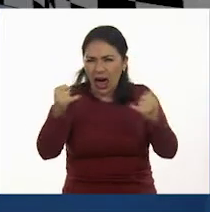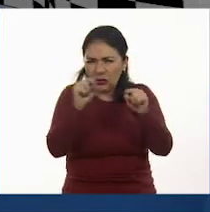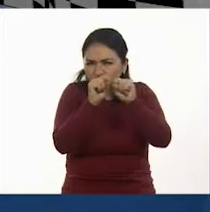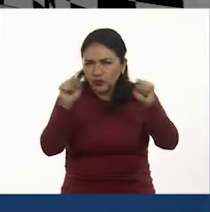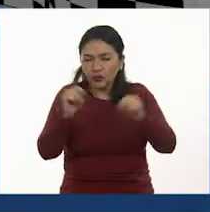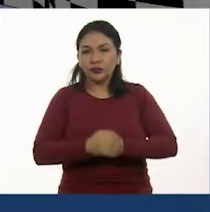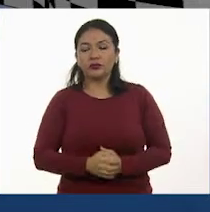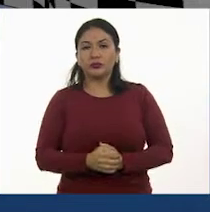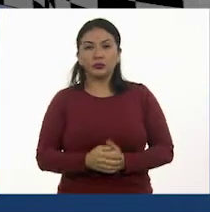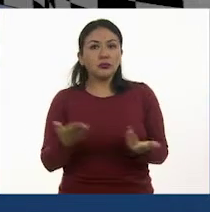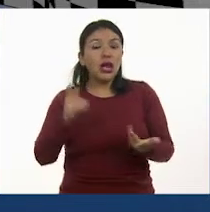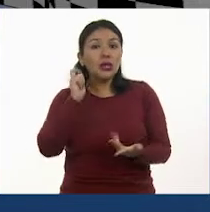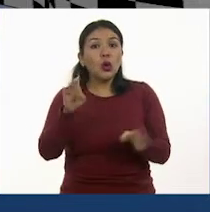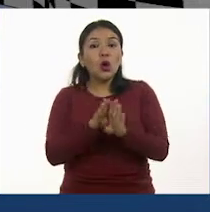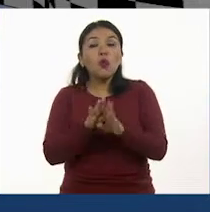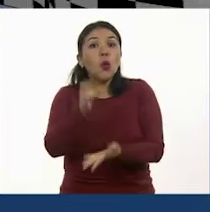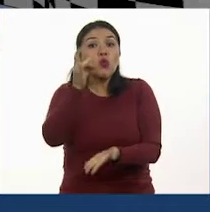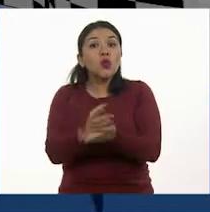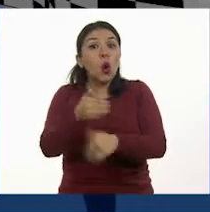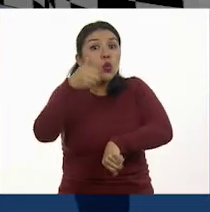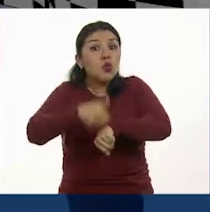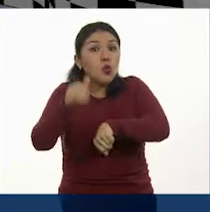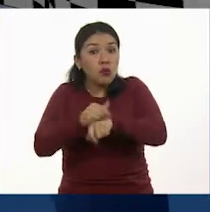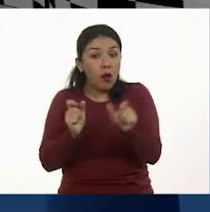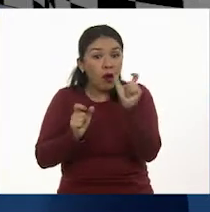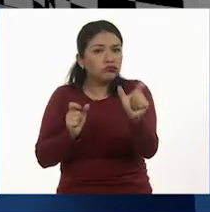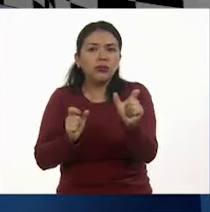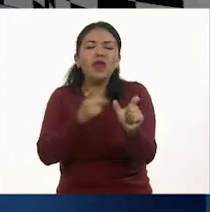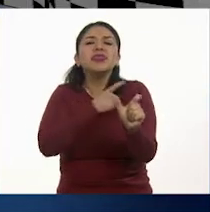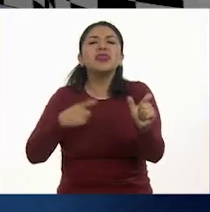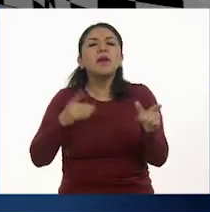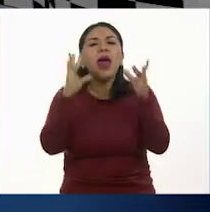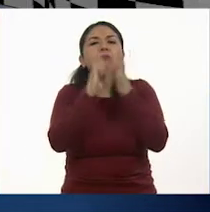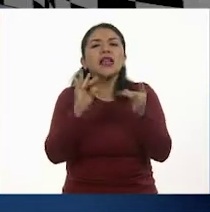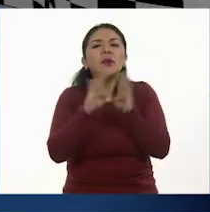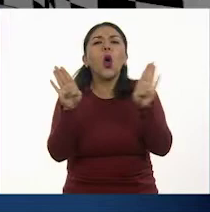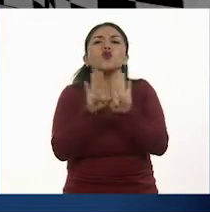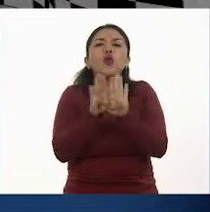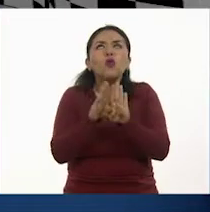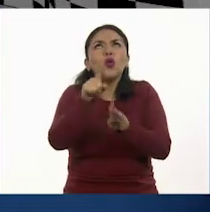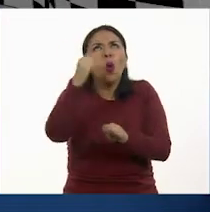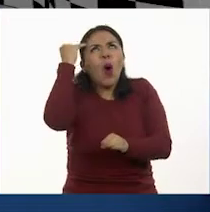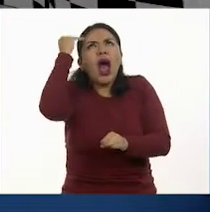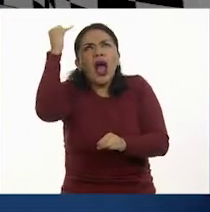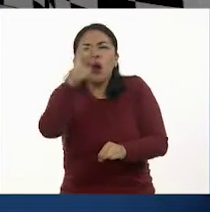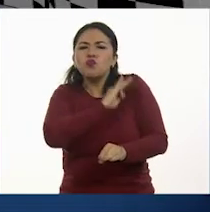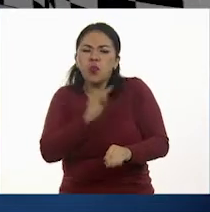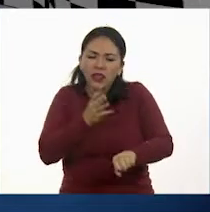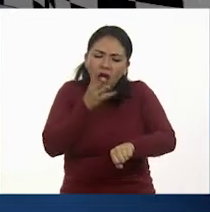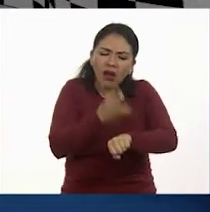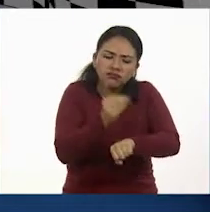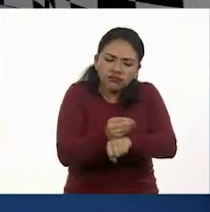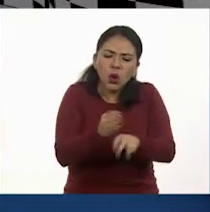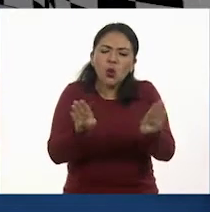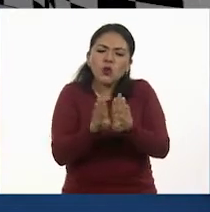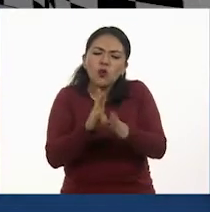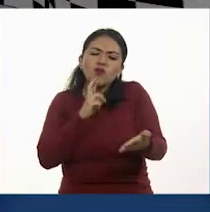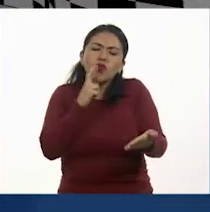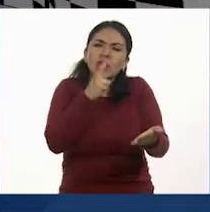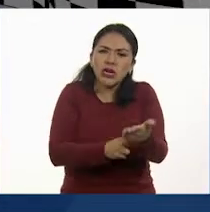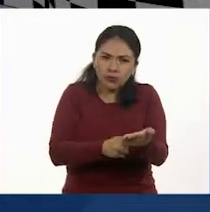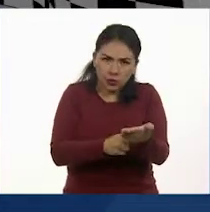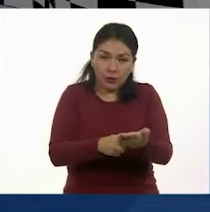que no solo se trata de dar un dato, sino de explicar el camino que seguimos o las ideas que tenemos acerca de cómo responder.